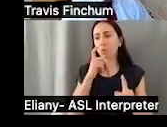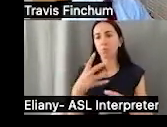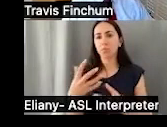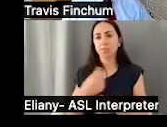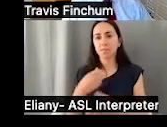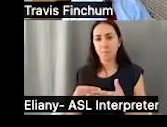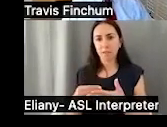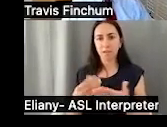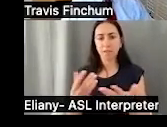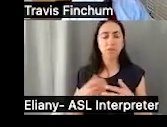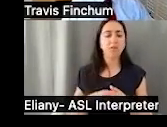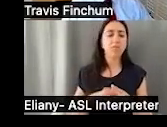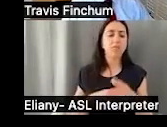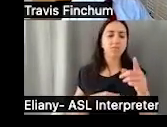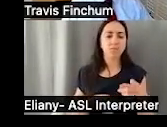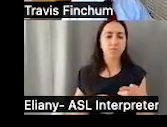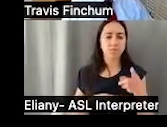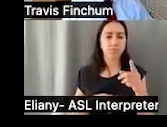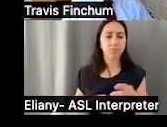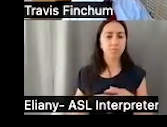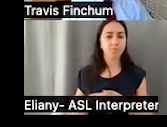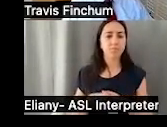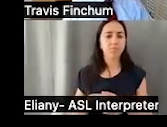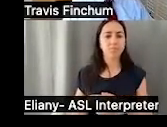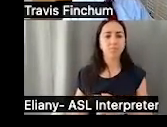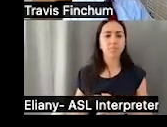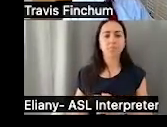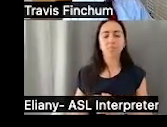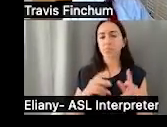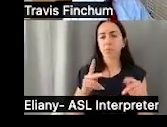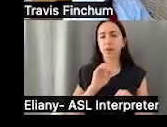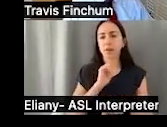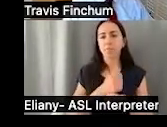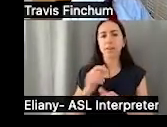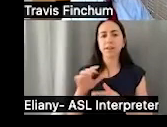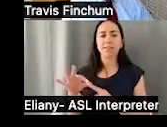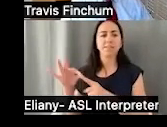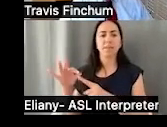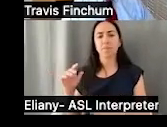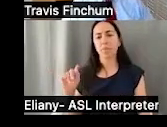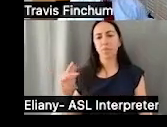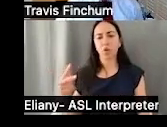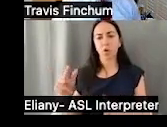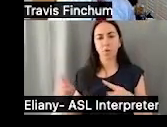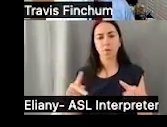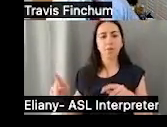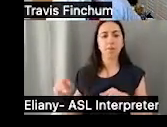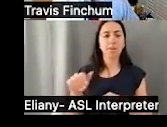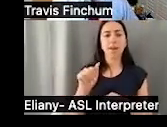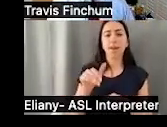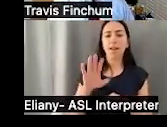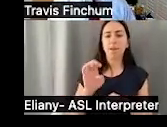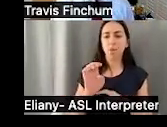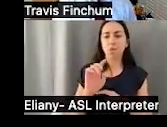beneficiario lo establezca. El beneficiario puede establecer todas las cosas que hemos mencionado, excepto el fideicomiso de